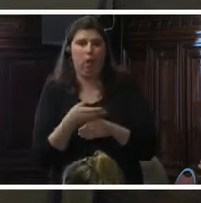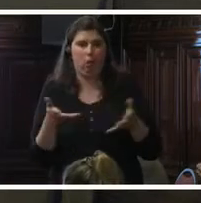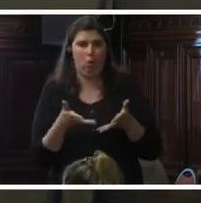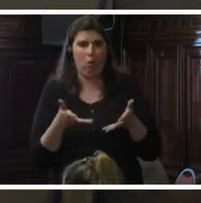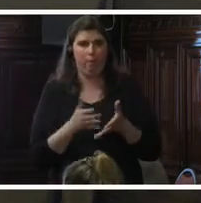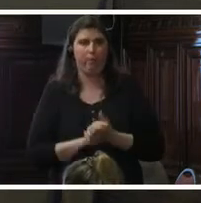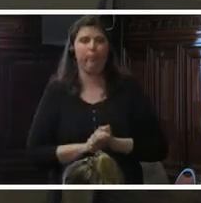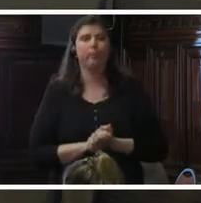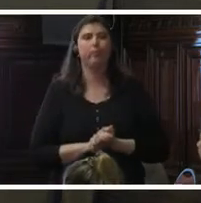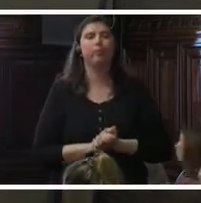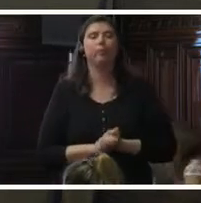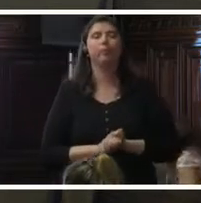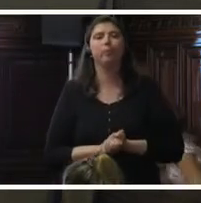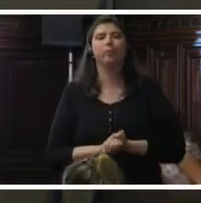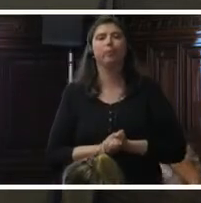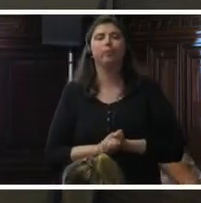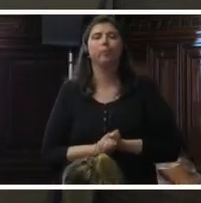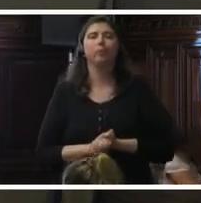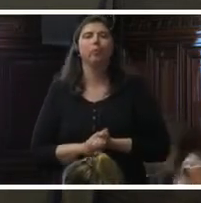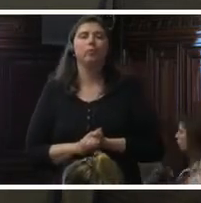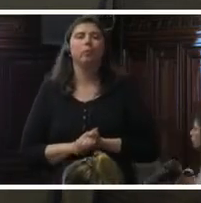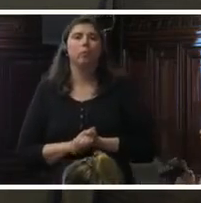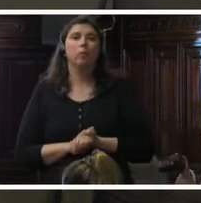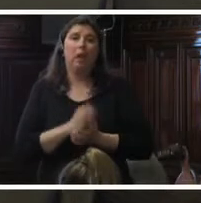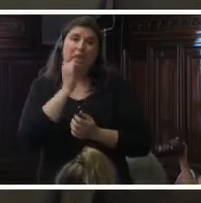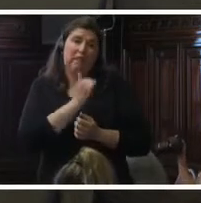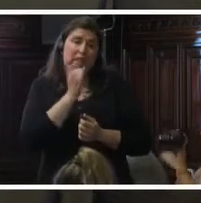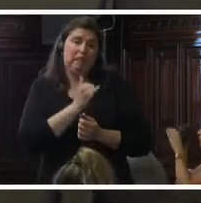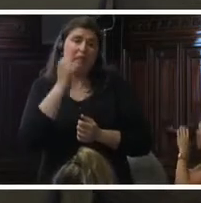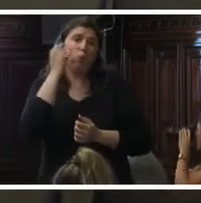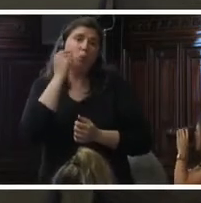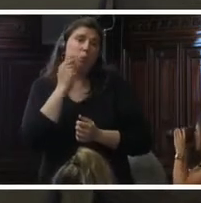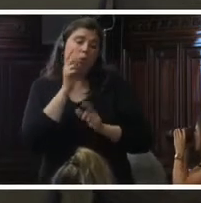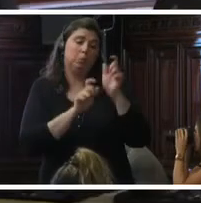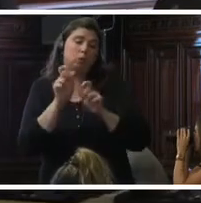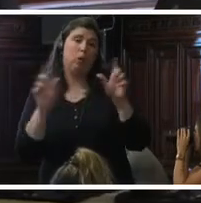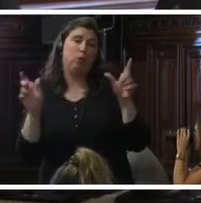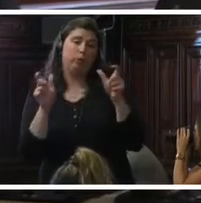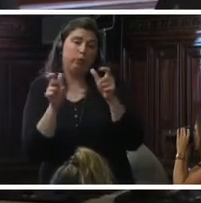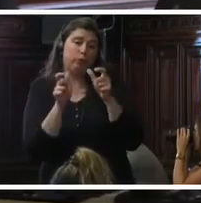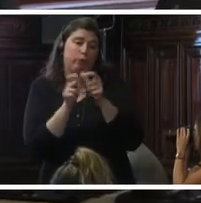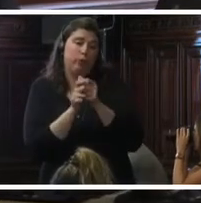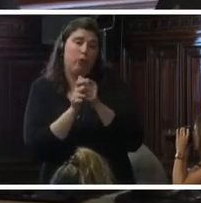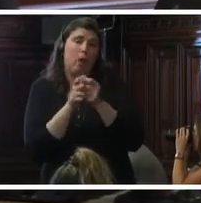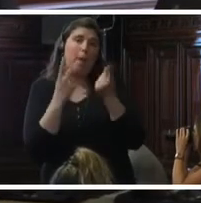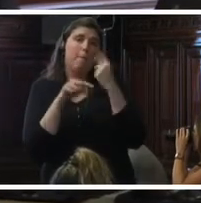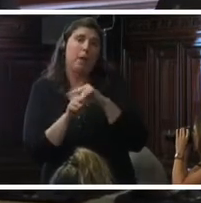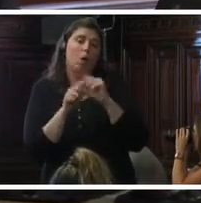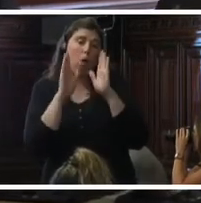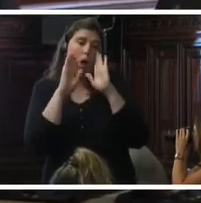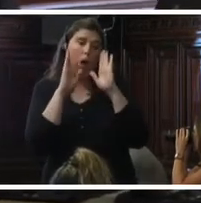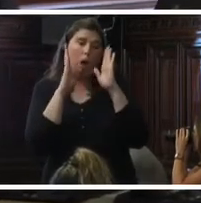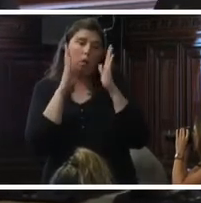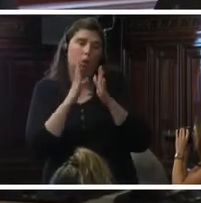Sí, el número de casos ha caído, pero me parece que la atención